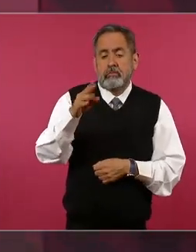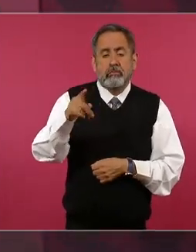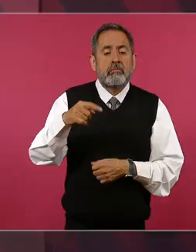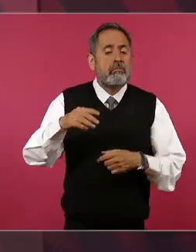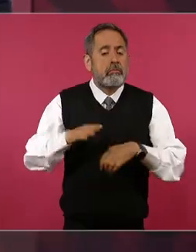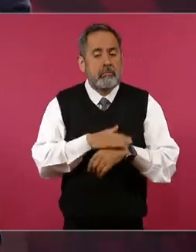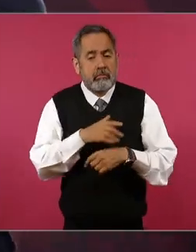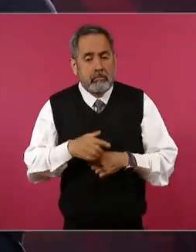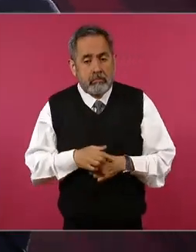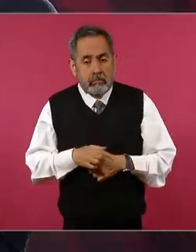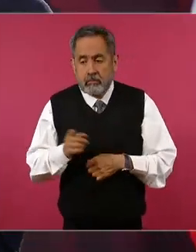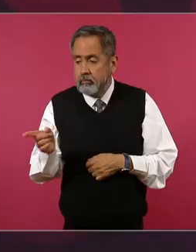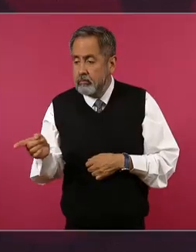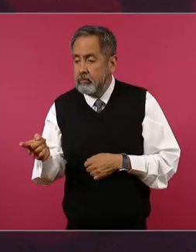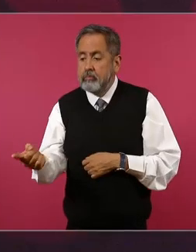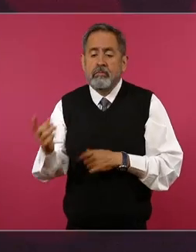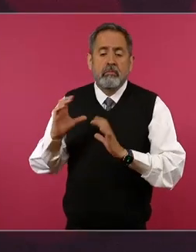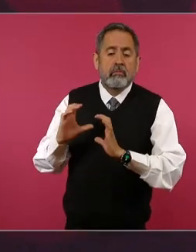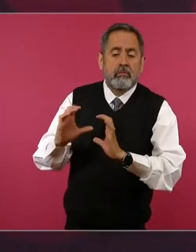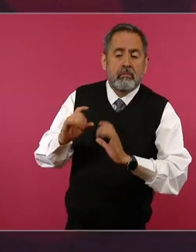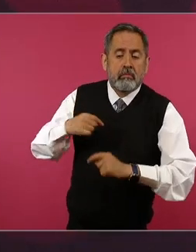porque cuidó a mis niños